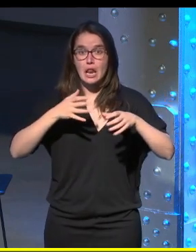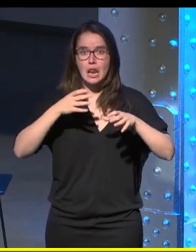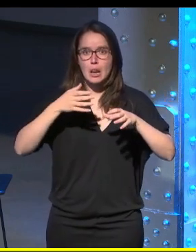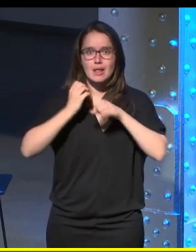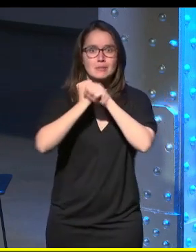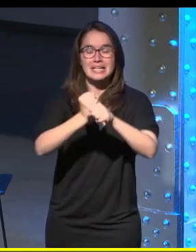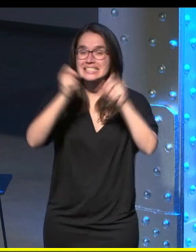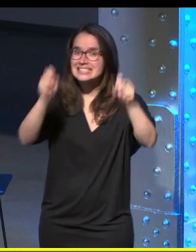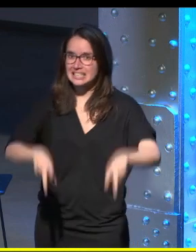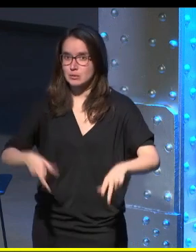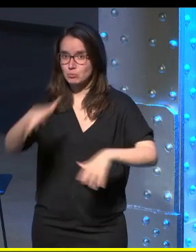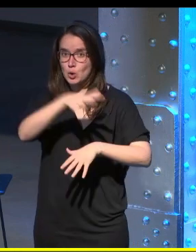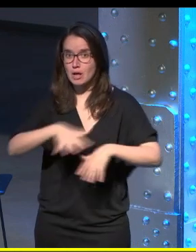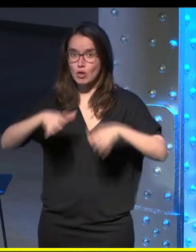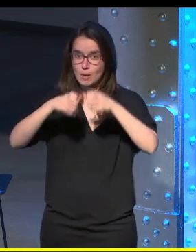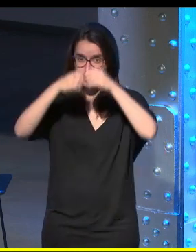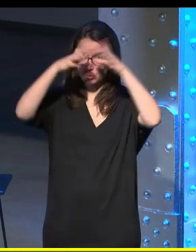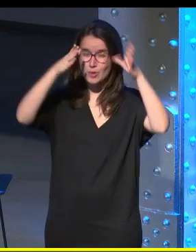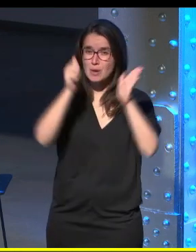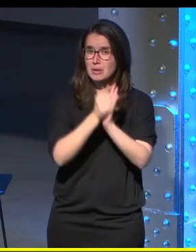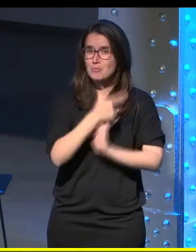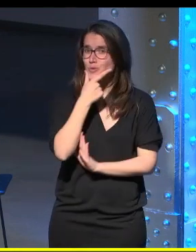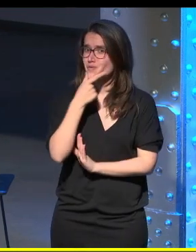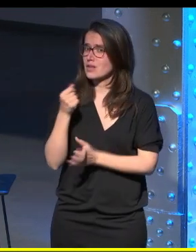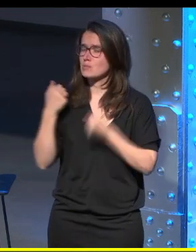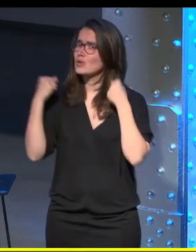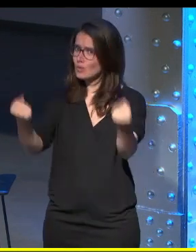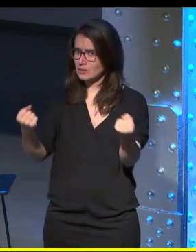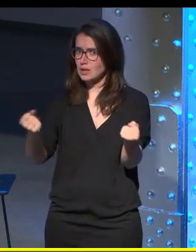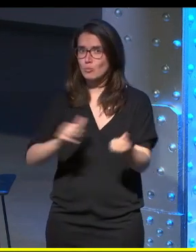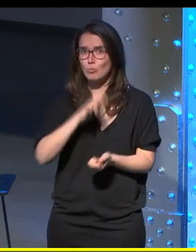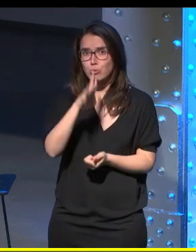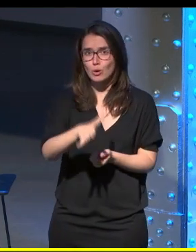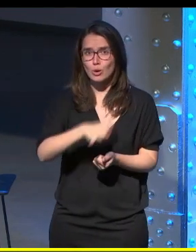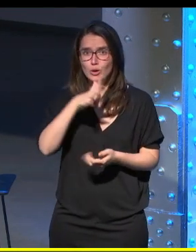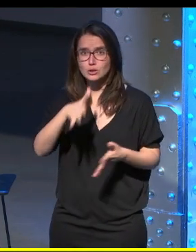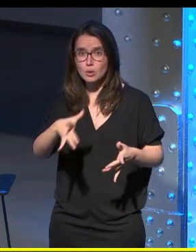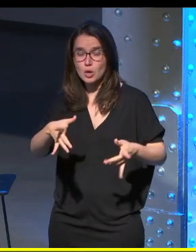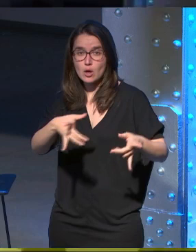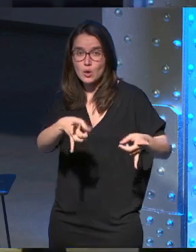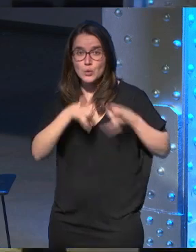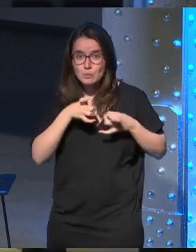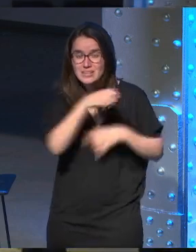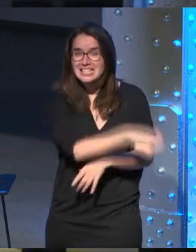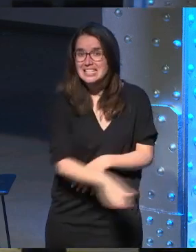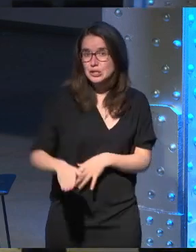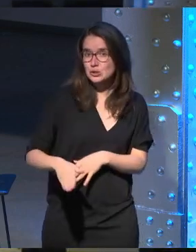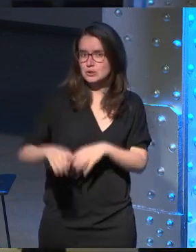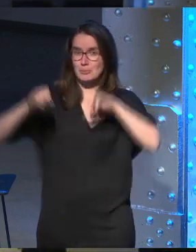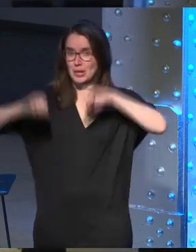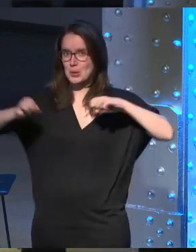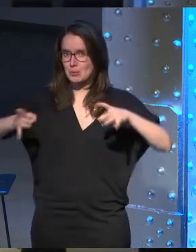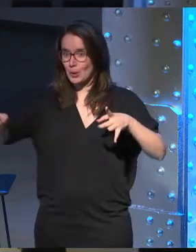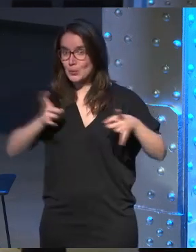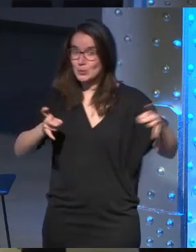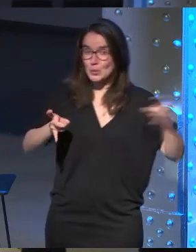por el mundo virtual es una aplicación muy sencilla pero muy potente y por eso mismo atrae por igual a los niños y a los mayores